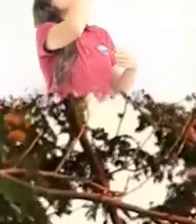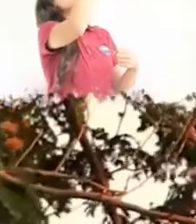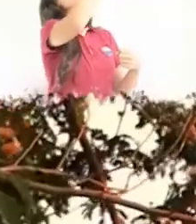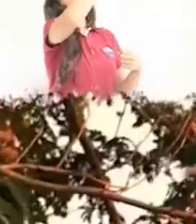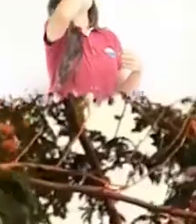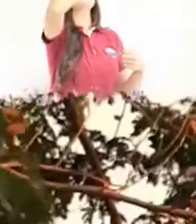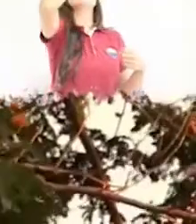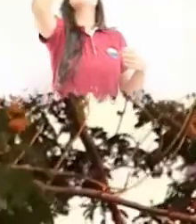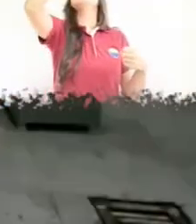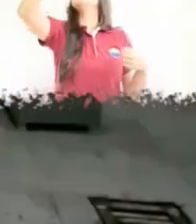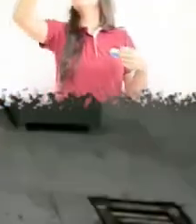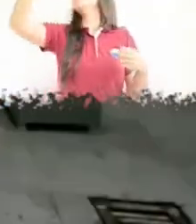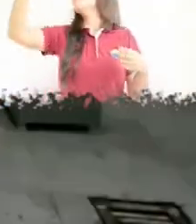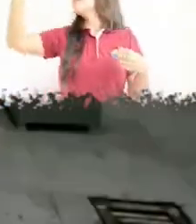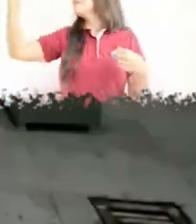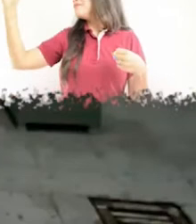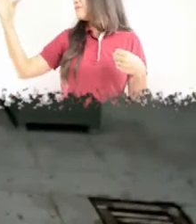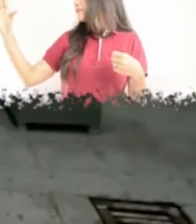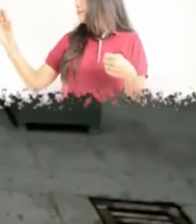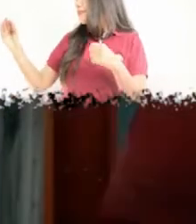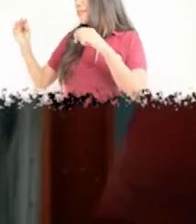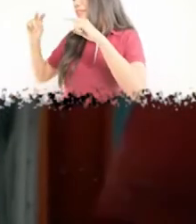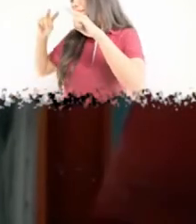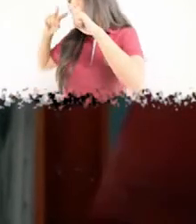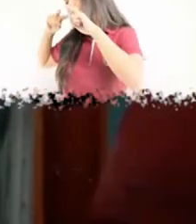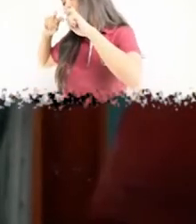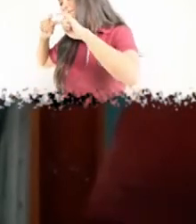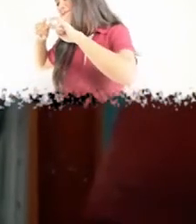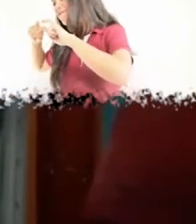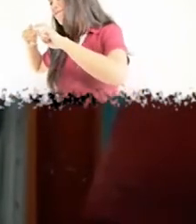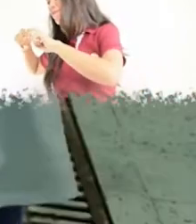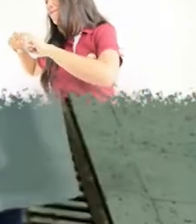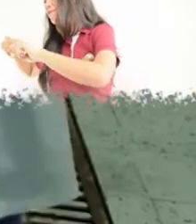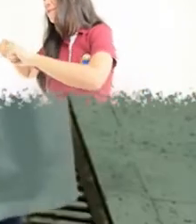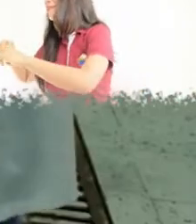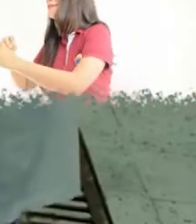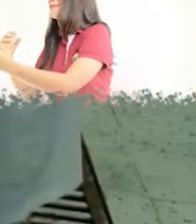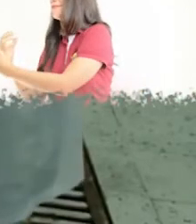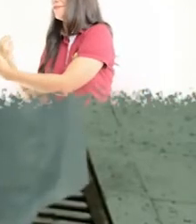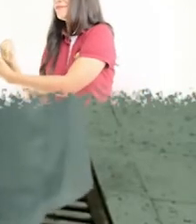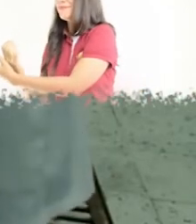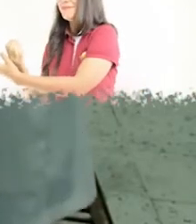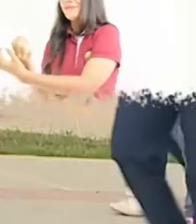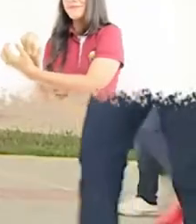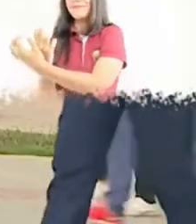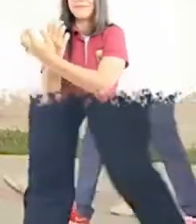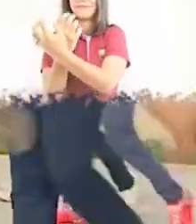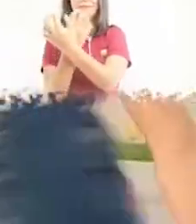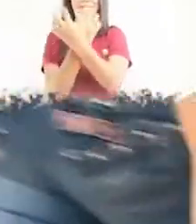Caribe insignia de investigación y ciencia